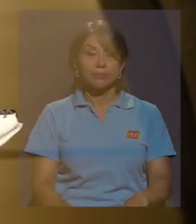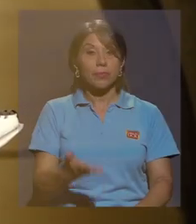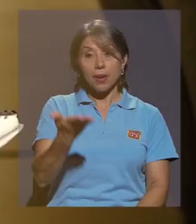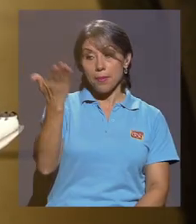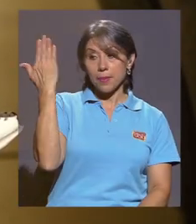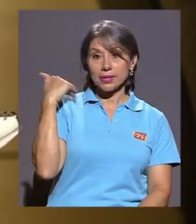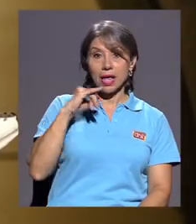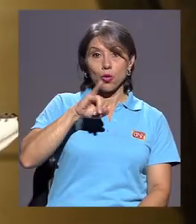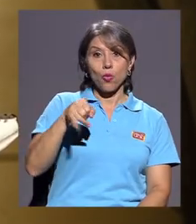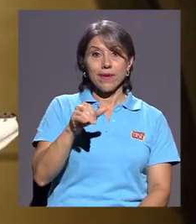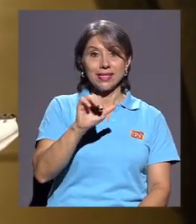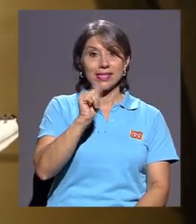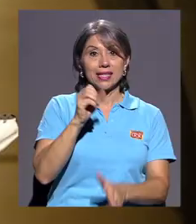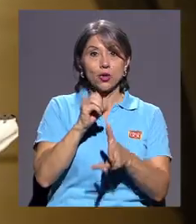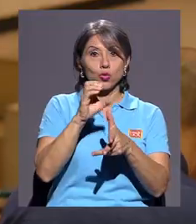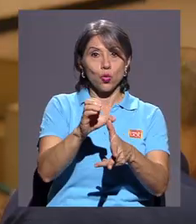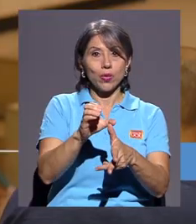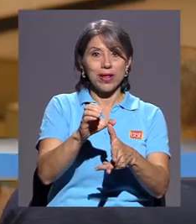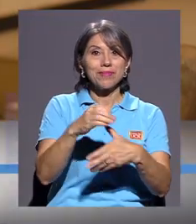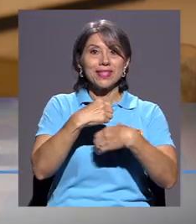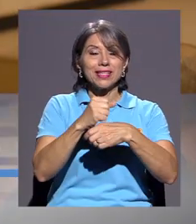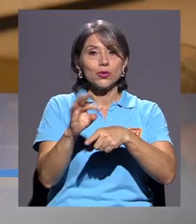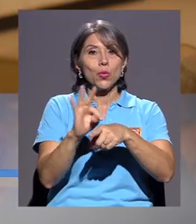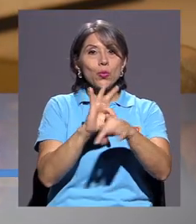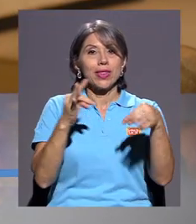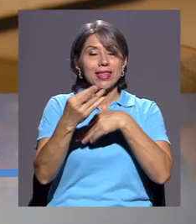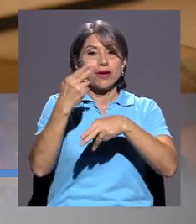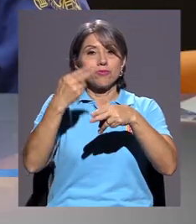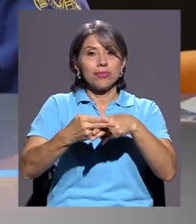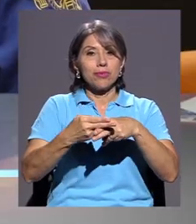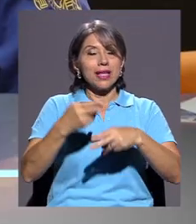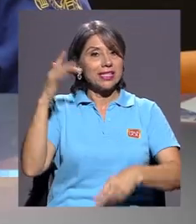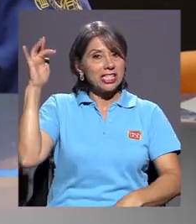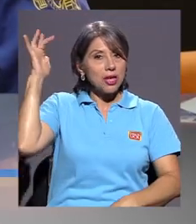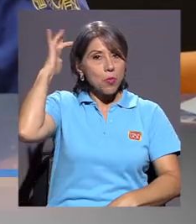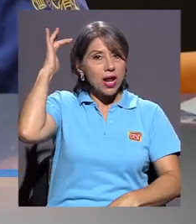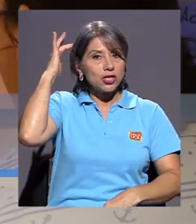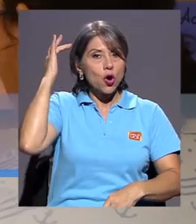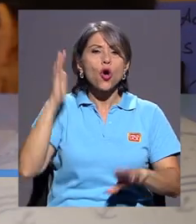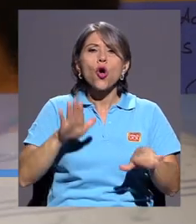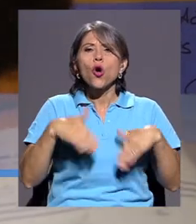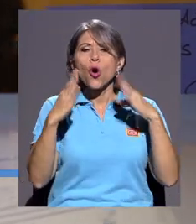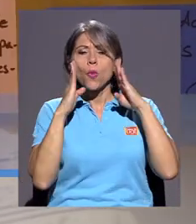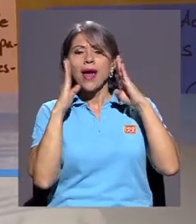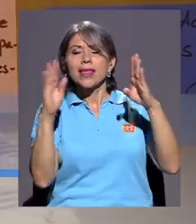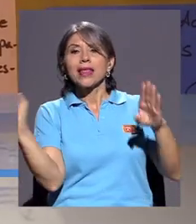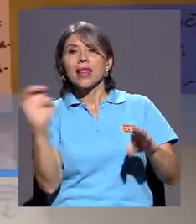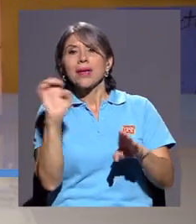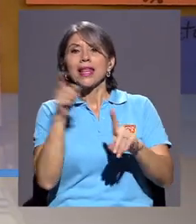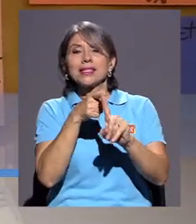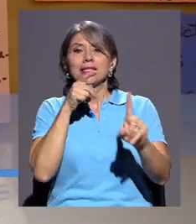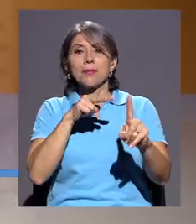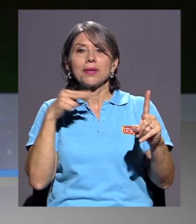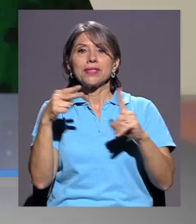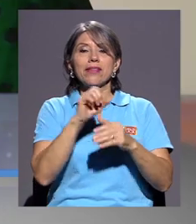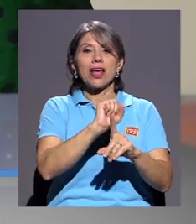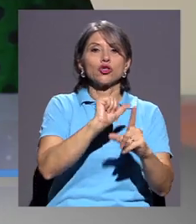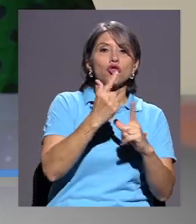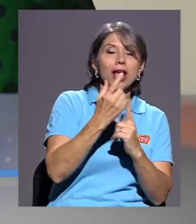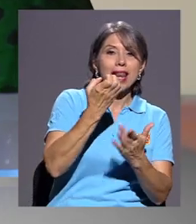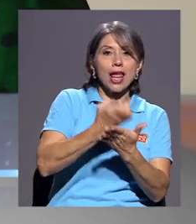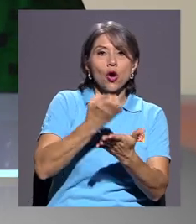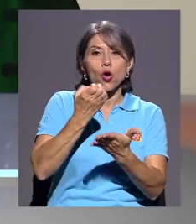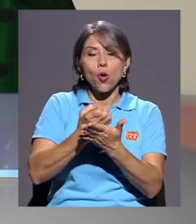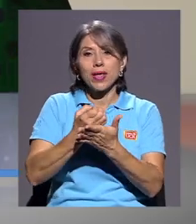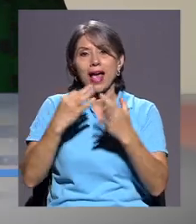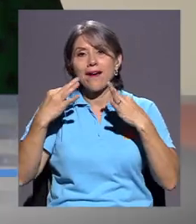El pasado jueves, 10 de octubre, se llevó a cabo el taller Simulación, cómo atender emergencias desde la perspectiva social,